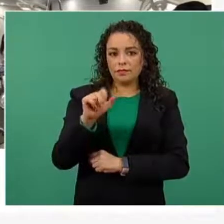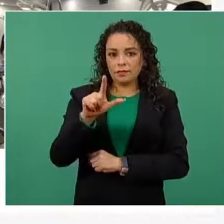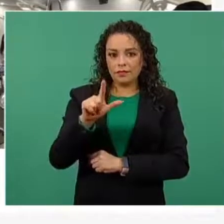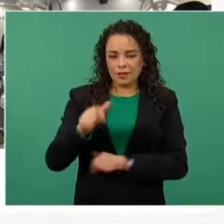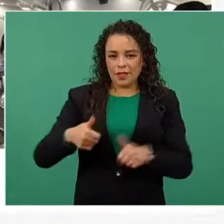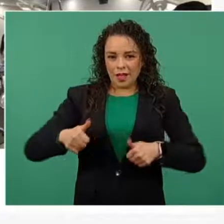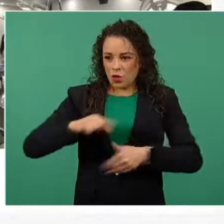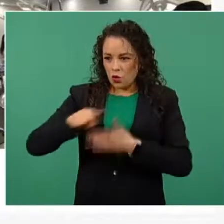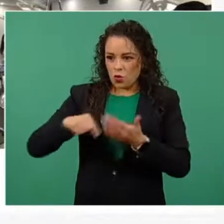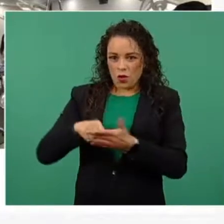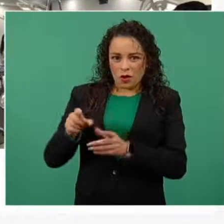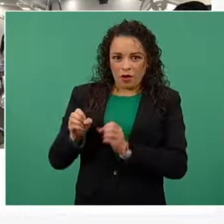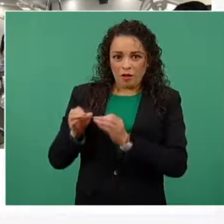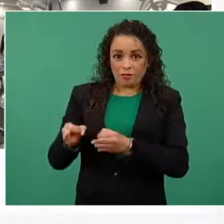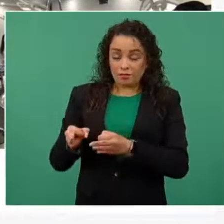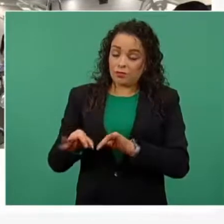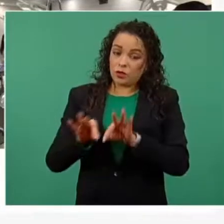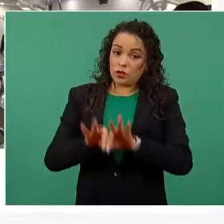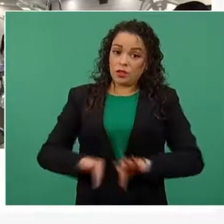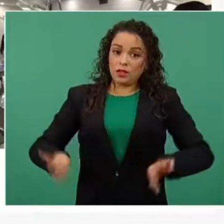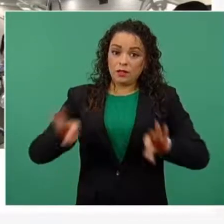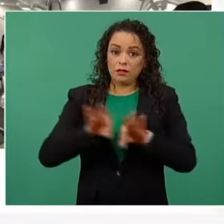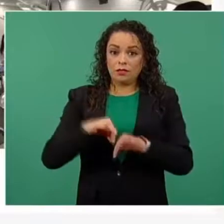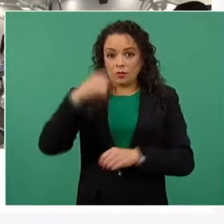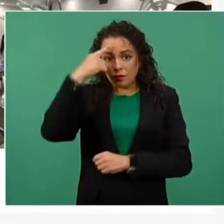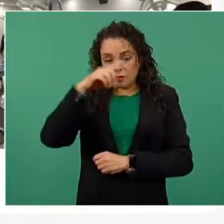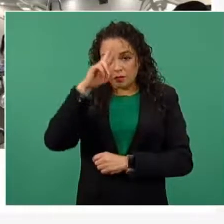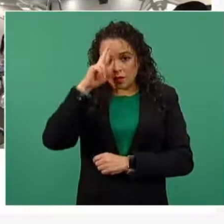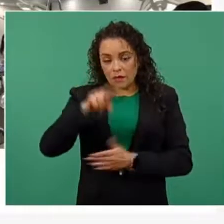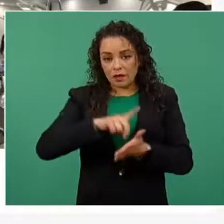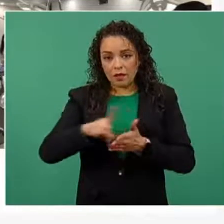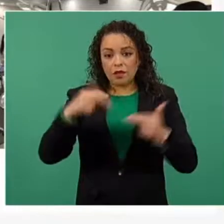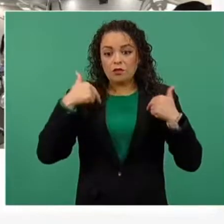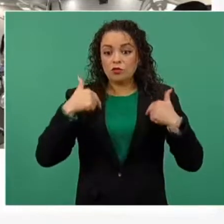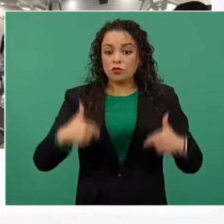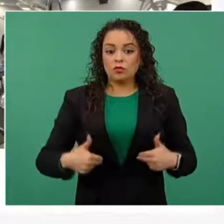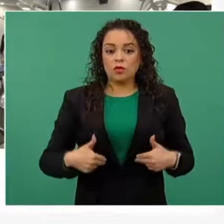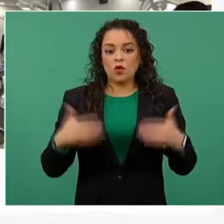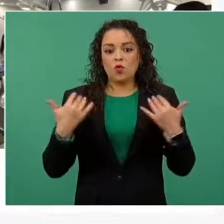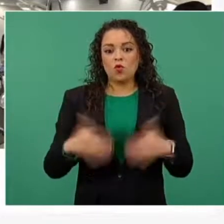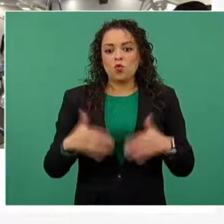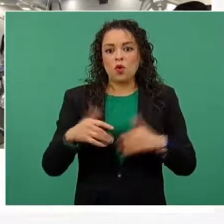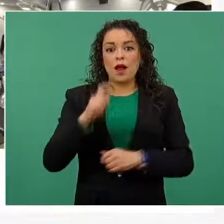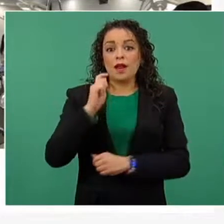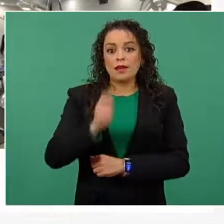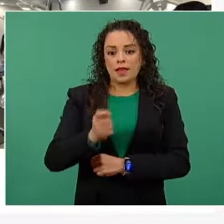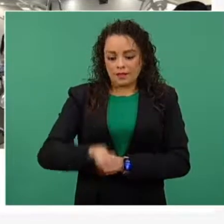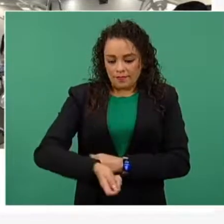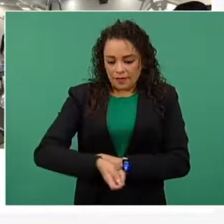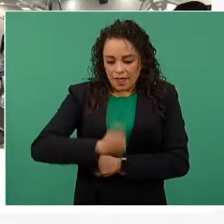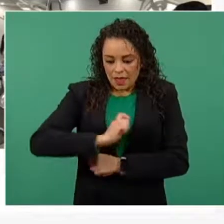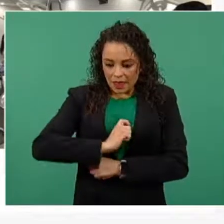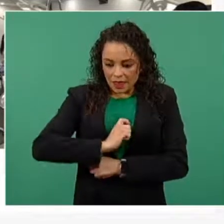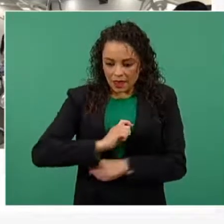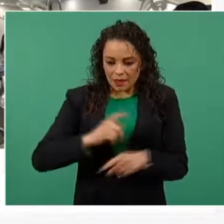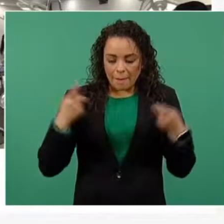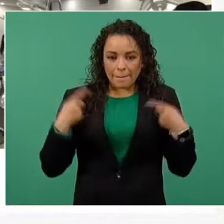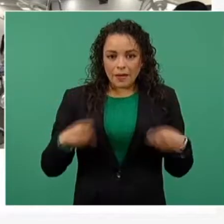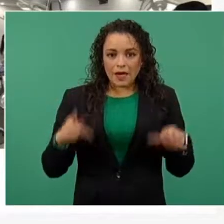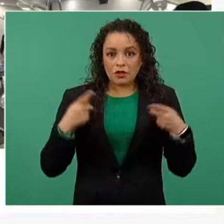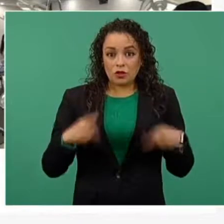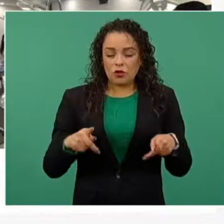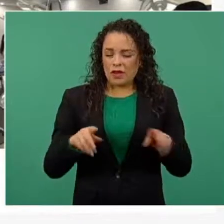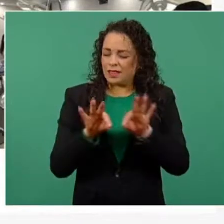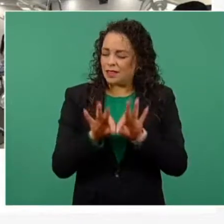Esta es una labor muy importante para agradecer un derecho humano fundamental, que es el derecho a la identidad de las personas, que es el derecho